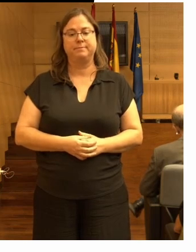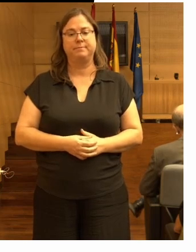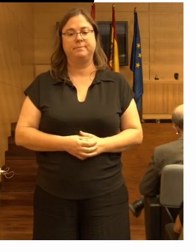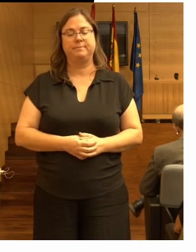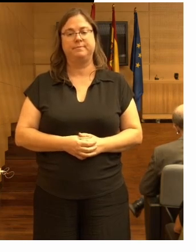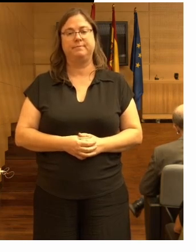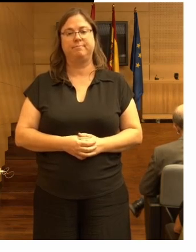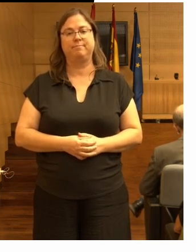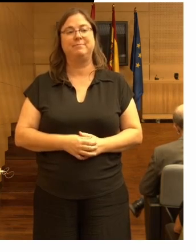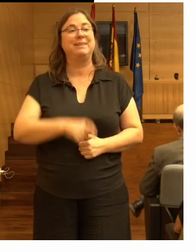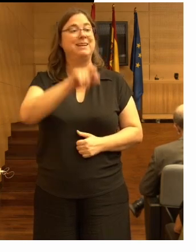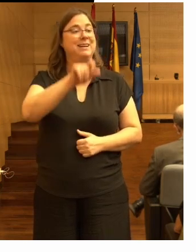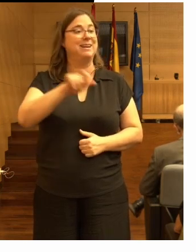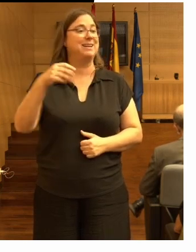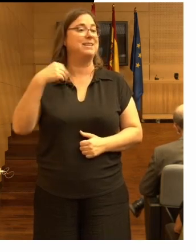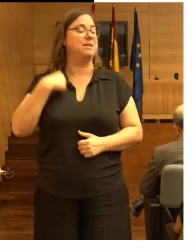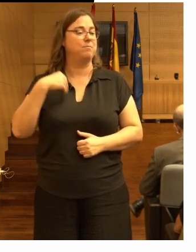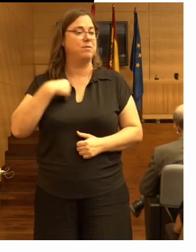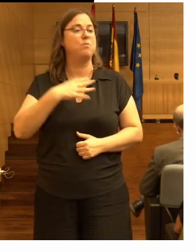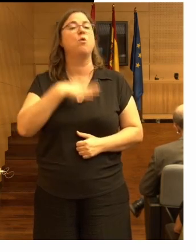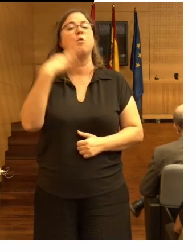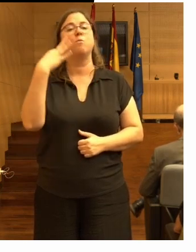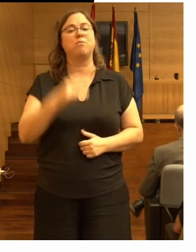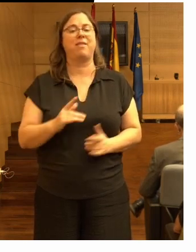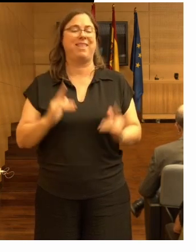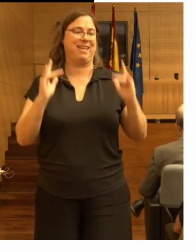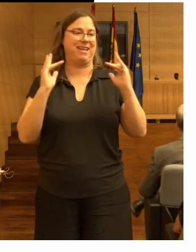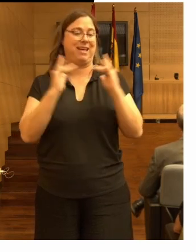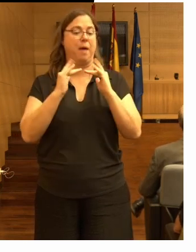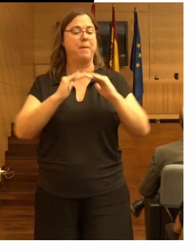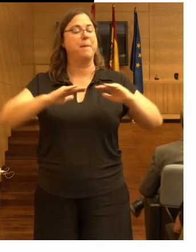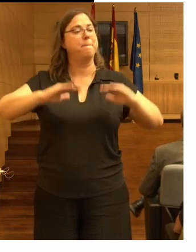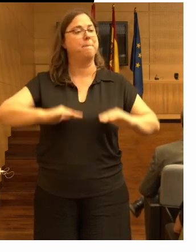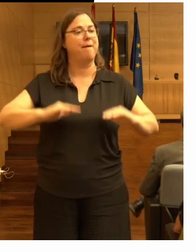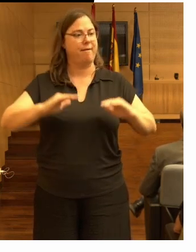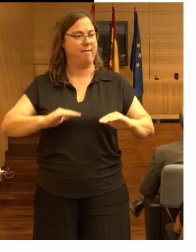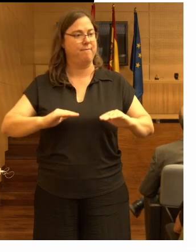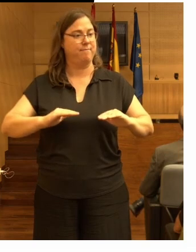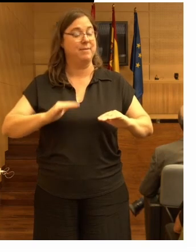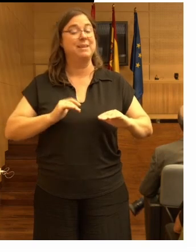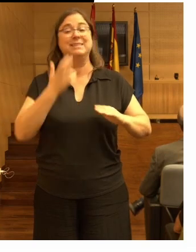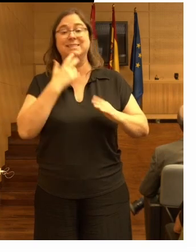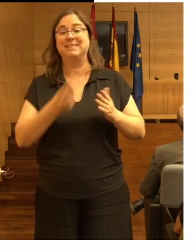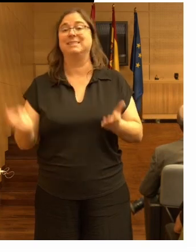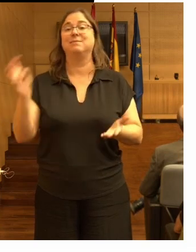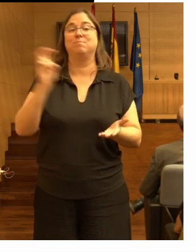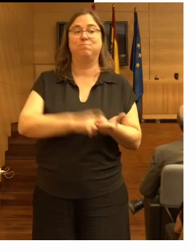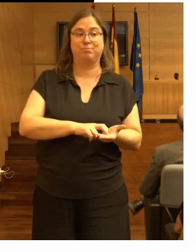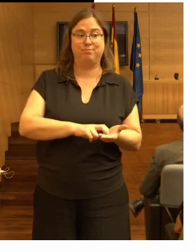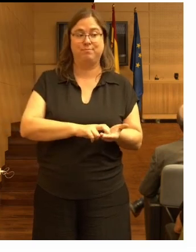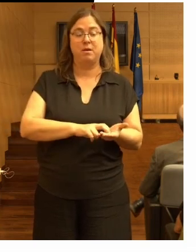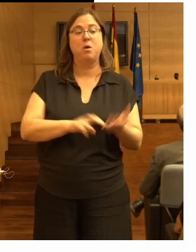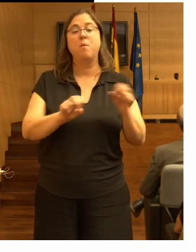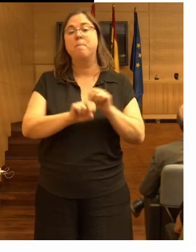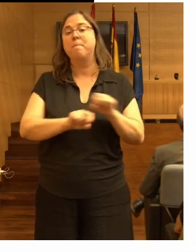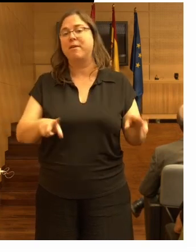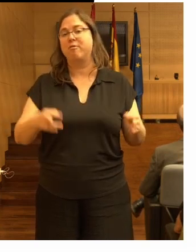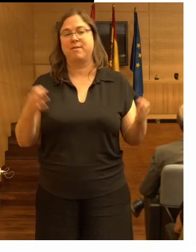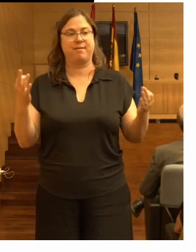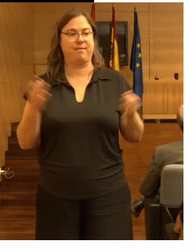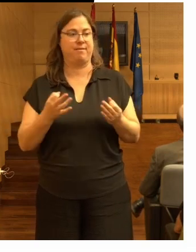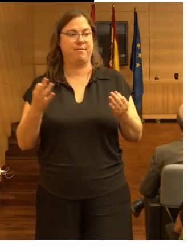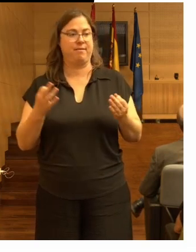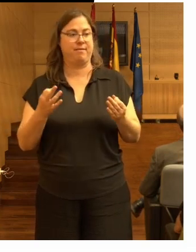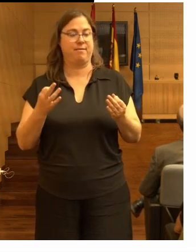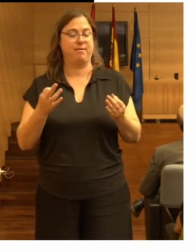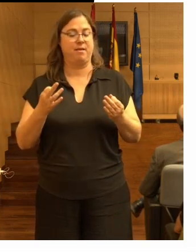es la que podría utilizar una cama baja porque si se levantan lo peor que les puede pasar es que bueno